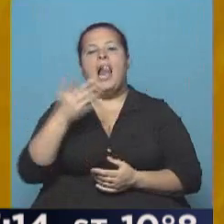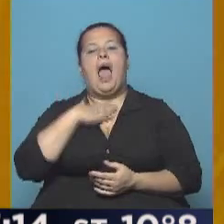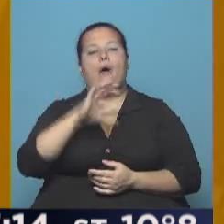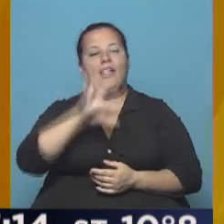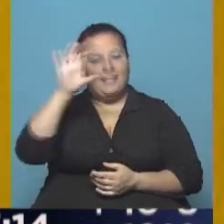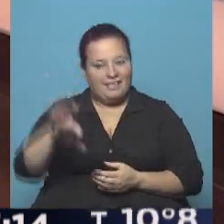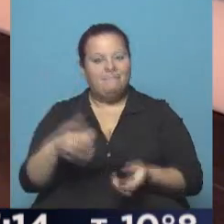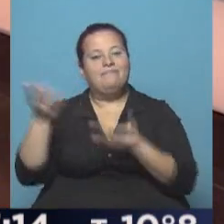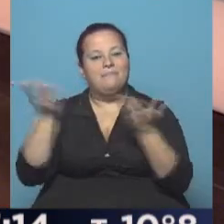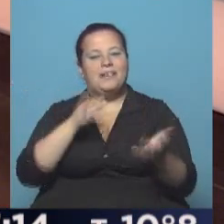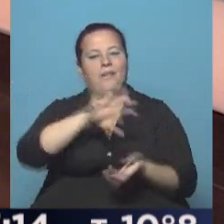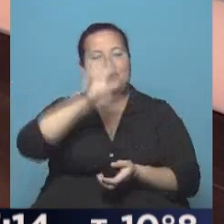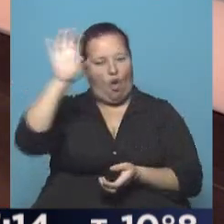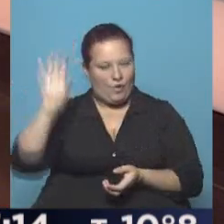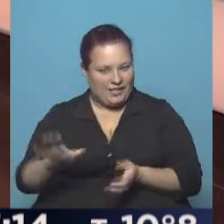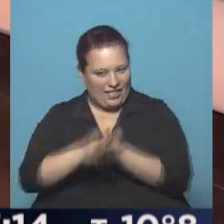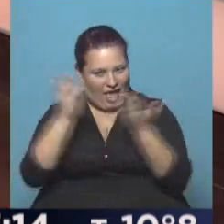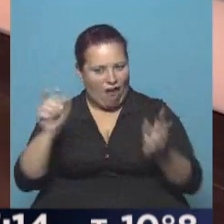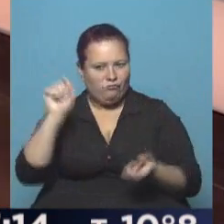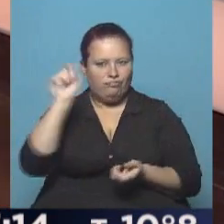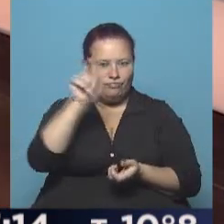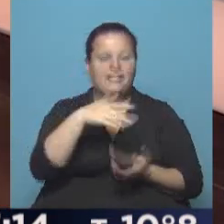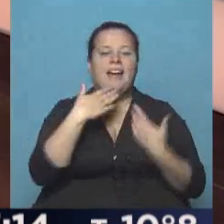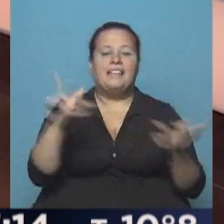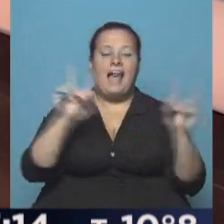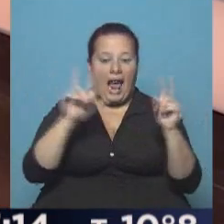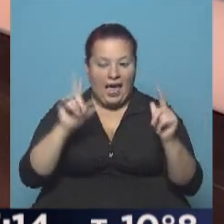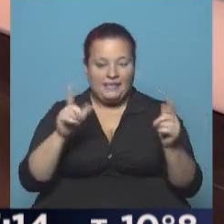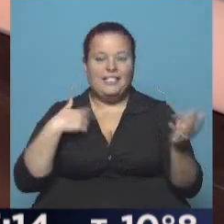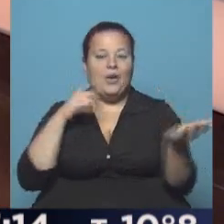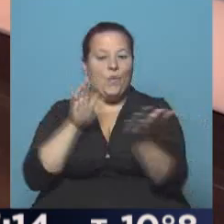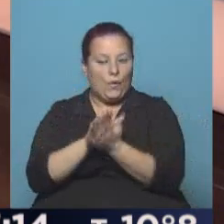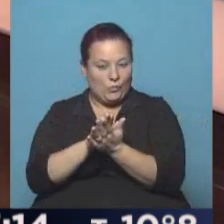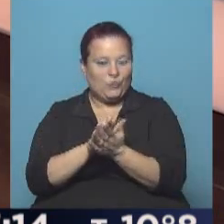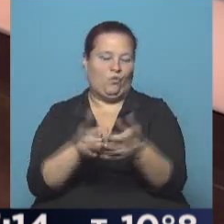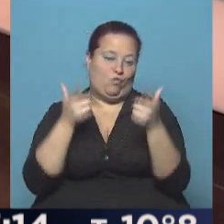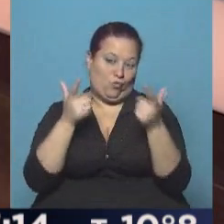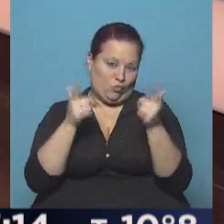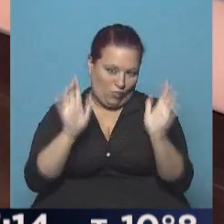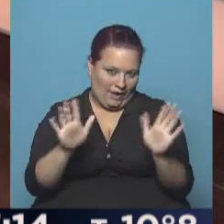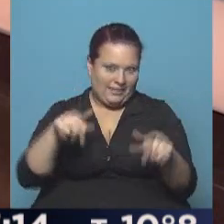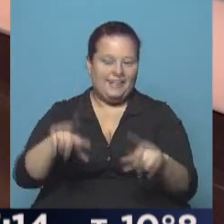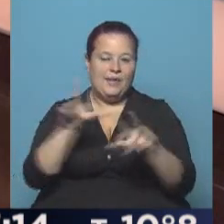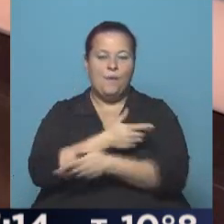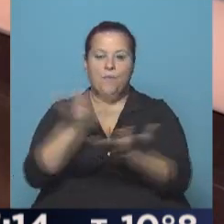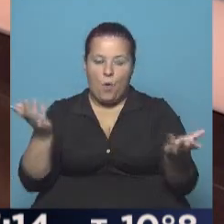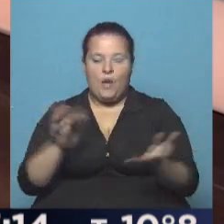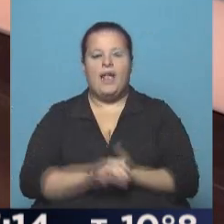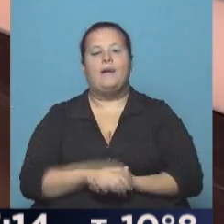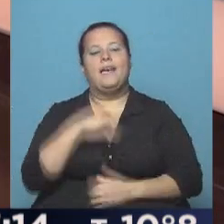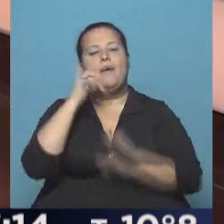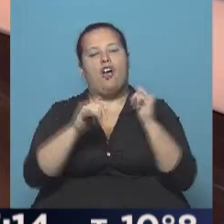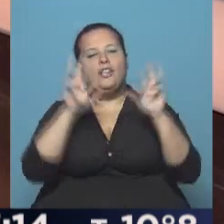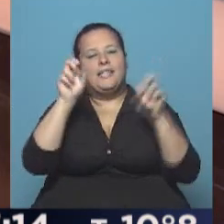y ahora sí recibimos a todas las provincias, que a través de la tele estamos juntas, eso es afortunado, aquí en la televisión pública, les